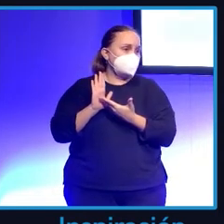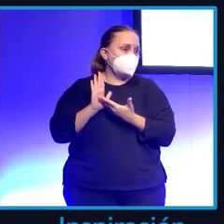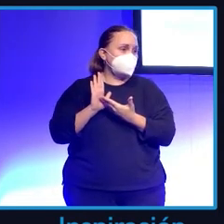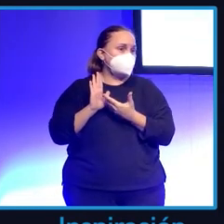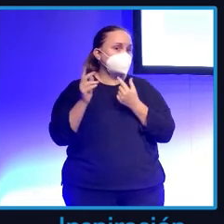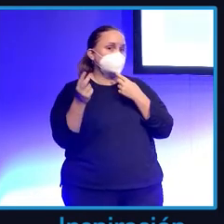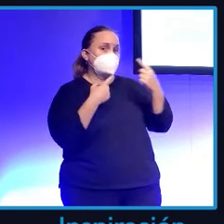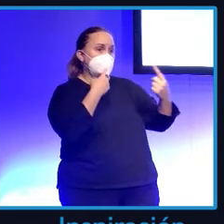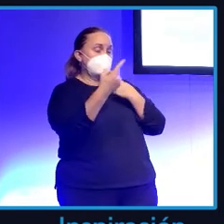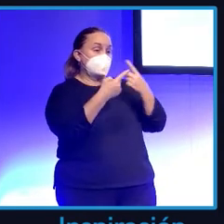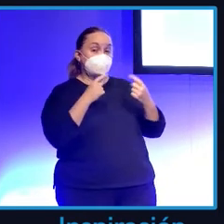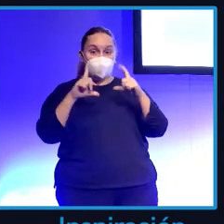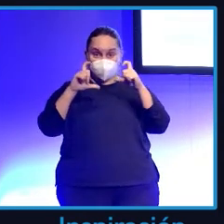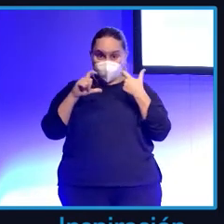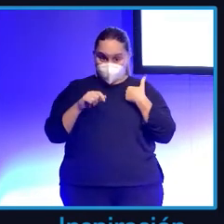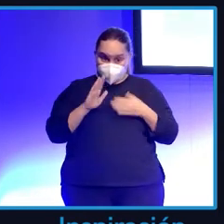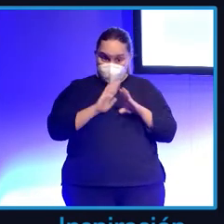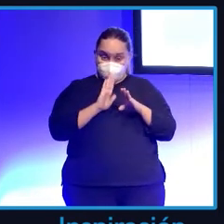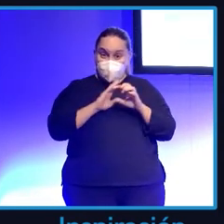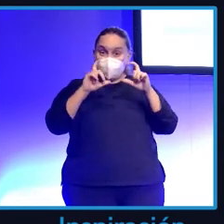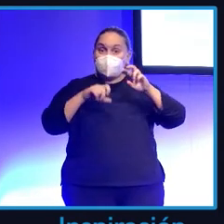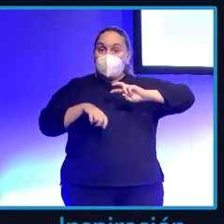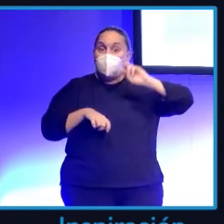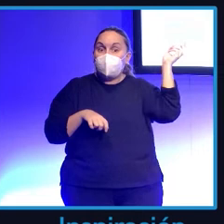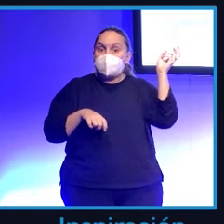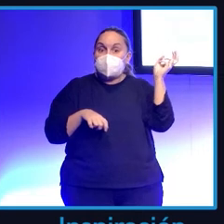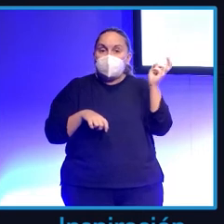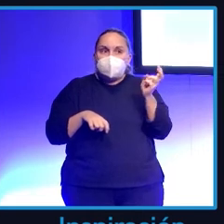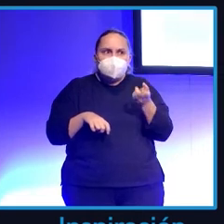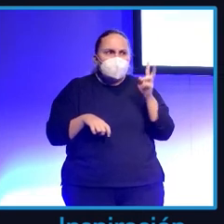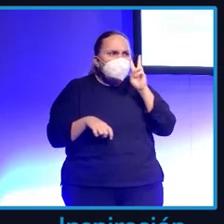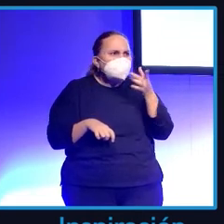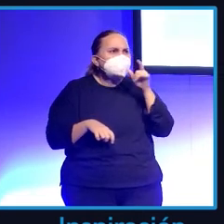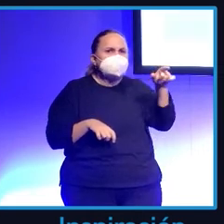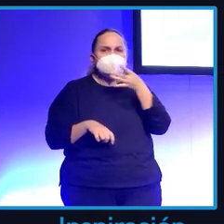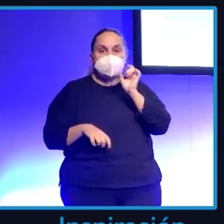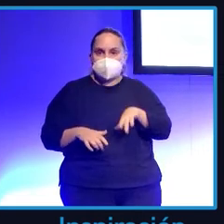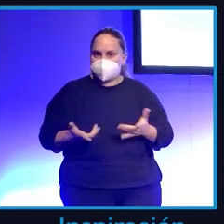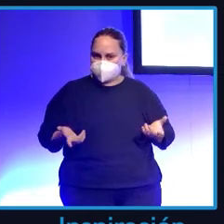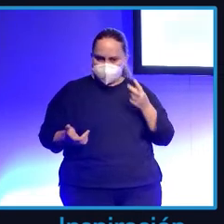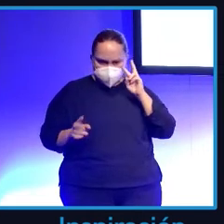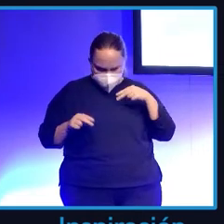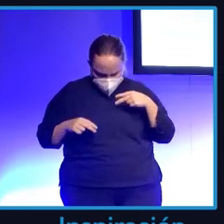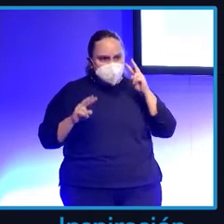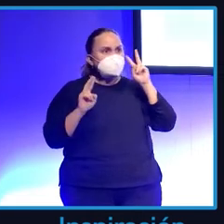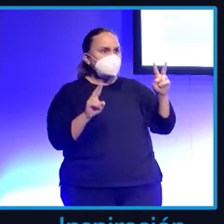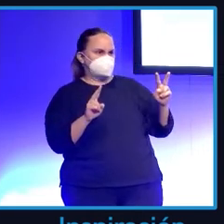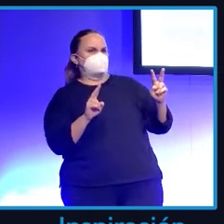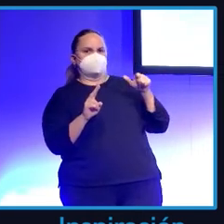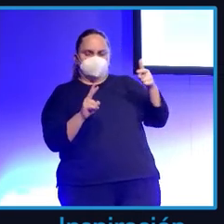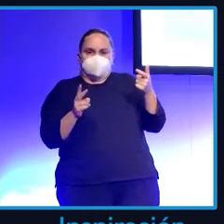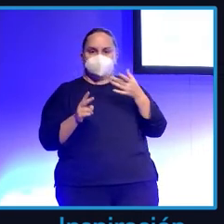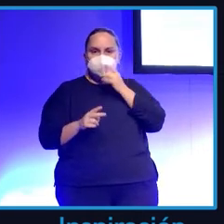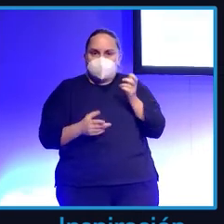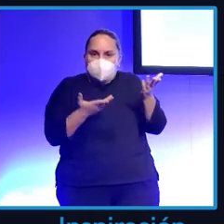Pues esa foto todavía soy yo. Hay otra que me cuesta a sea, que yo me veo en el cartel muy y digo, coño, me ha saltado Ayuso.